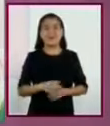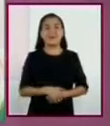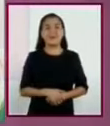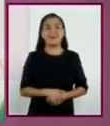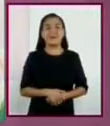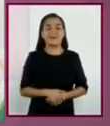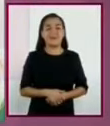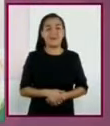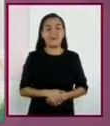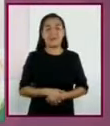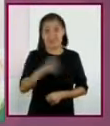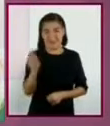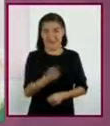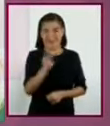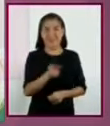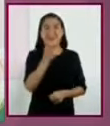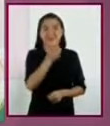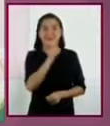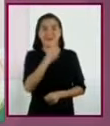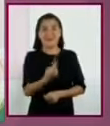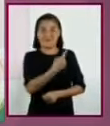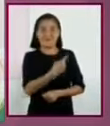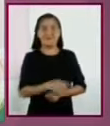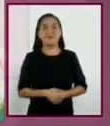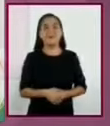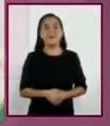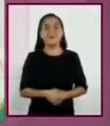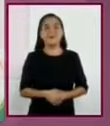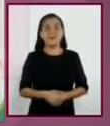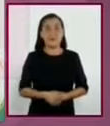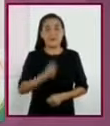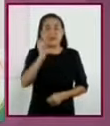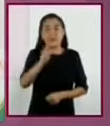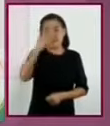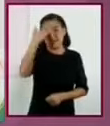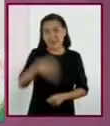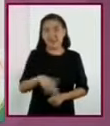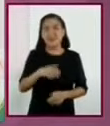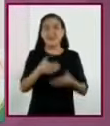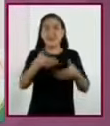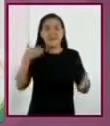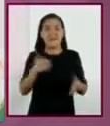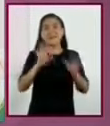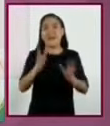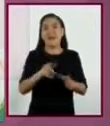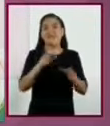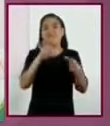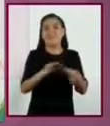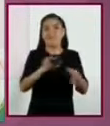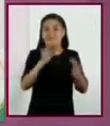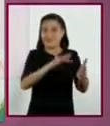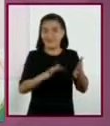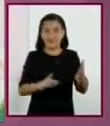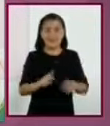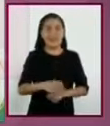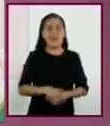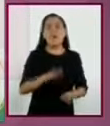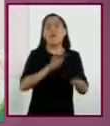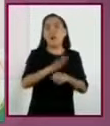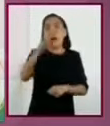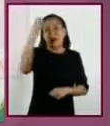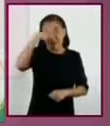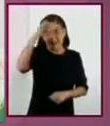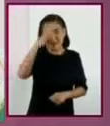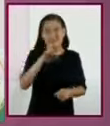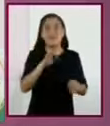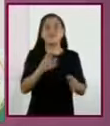Estas preguntas pueden ser, ¿qué saberes se manifestaron durante la lectura? ¿Qué experiencias